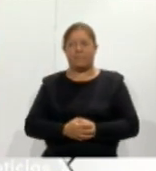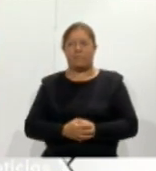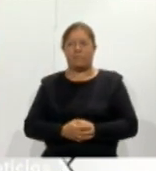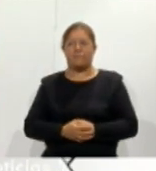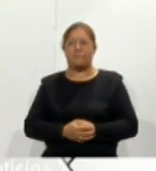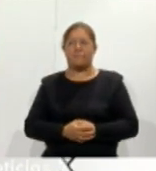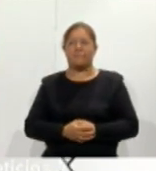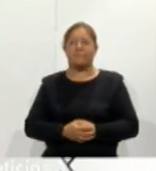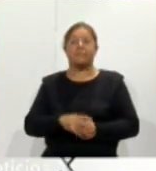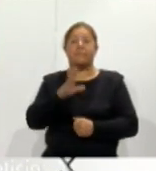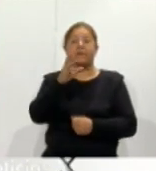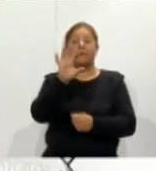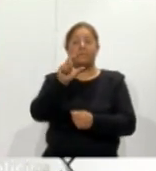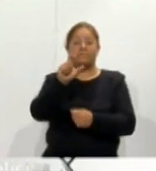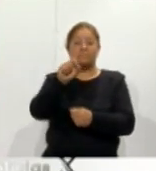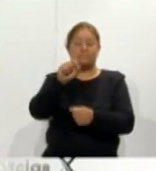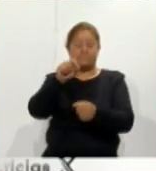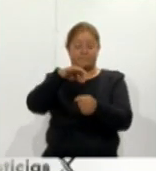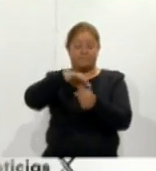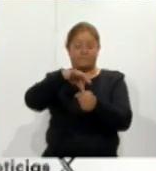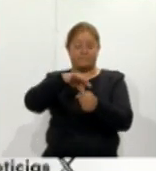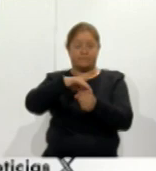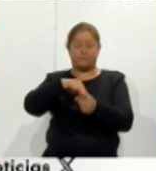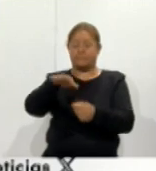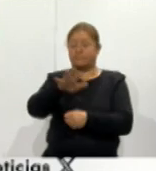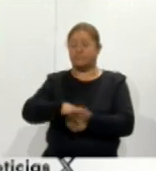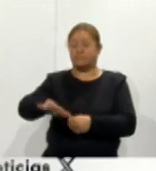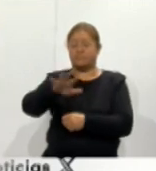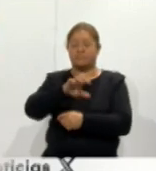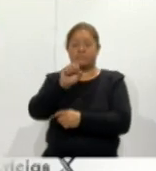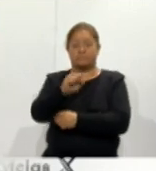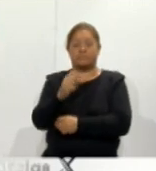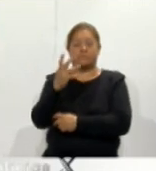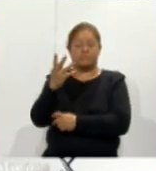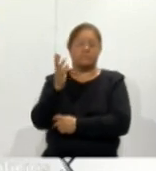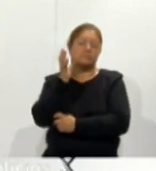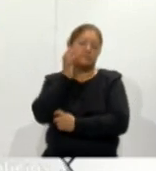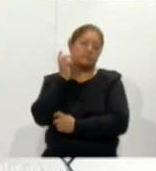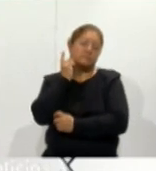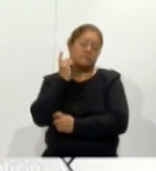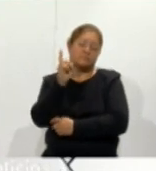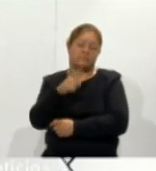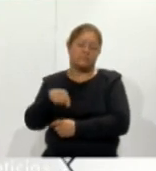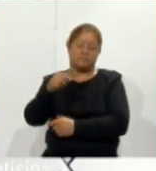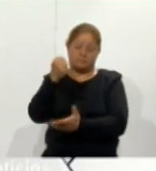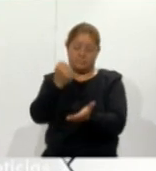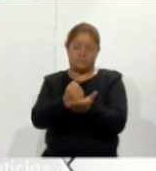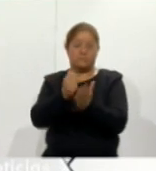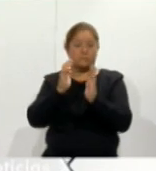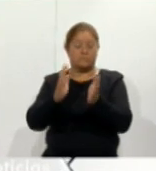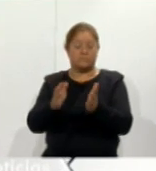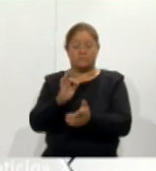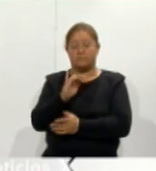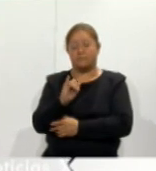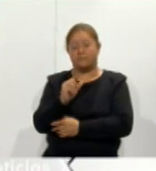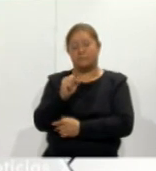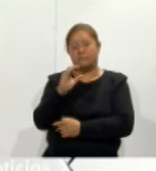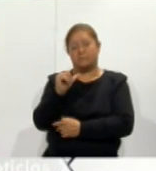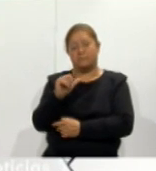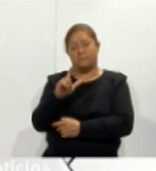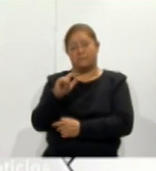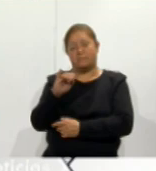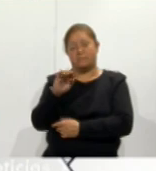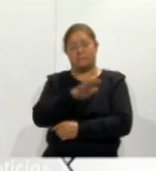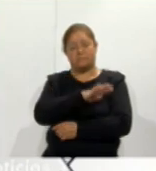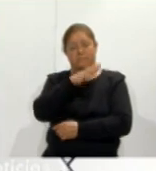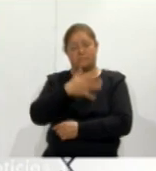Con 20 votos a favor, las y los integrantes de la 64ta legislatura aprobaron la creación de la Fiscalía General de